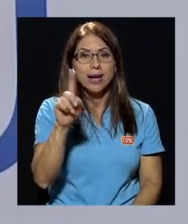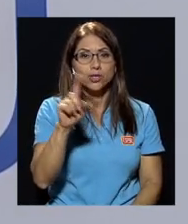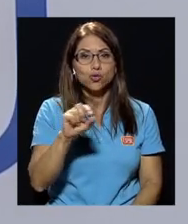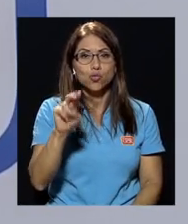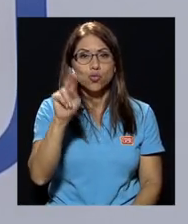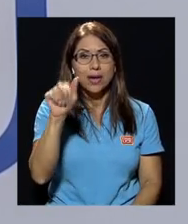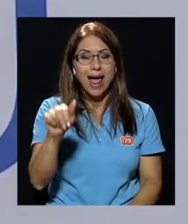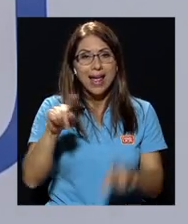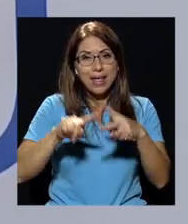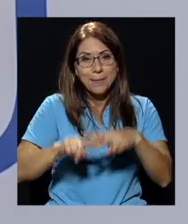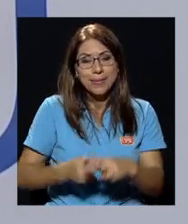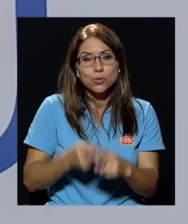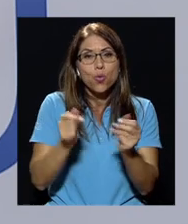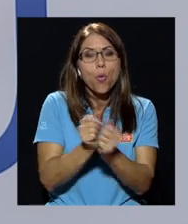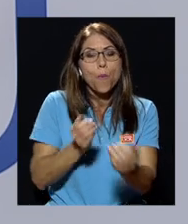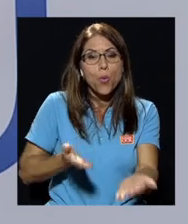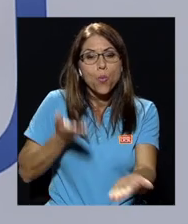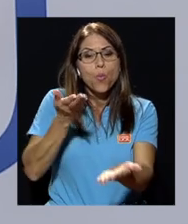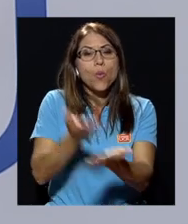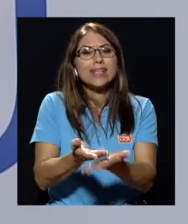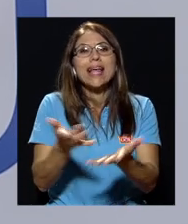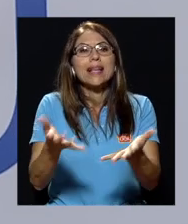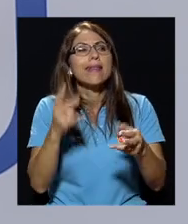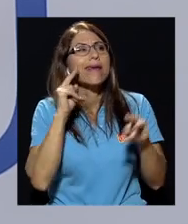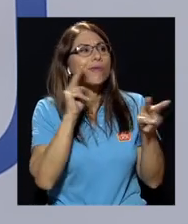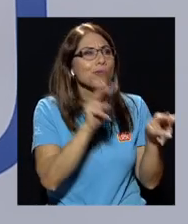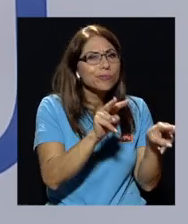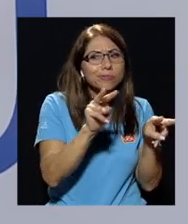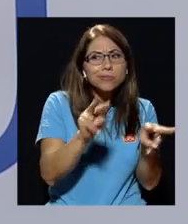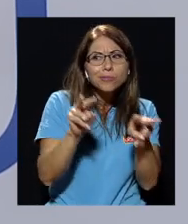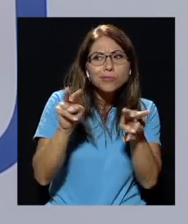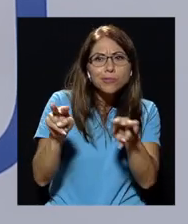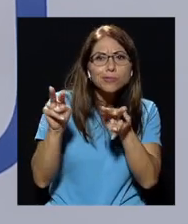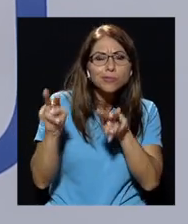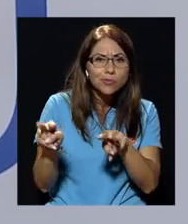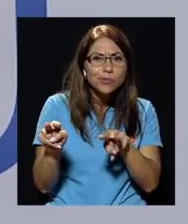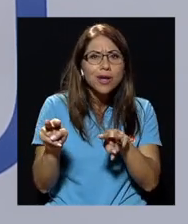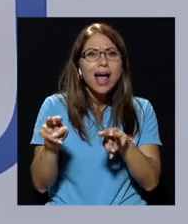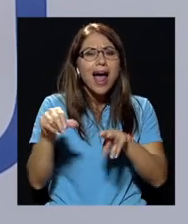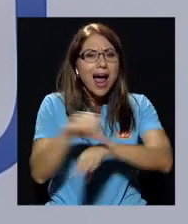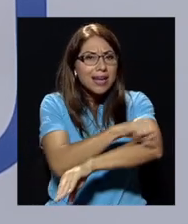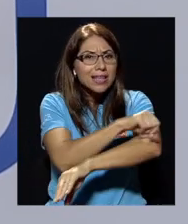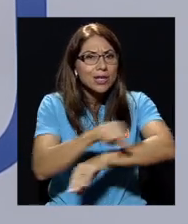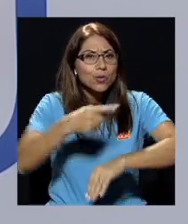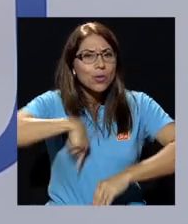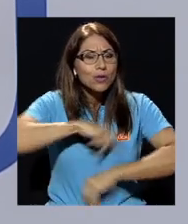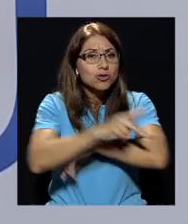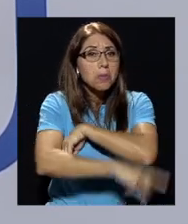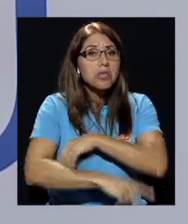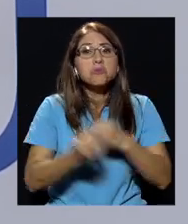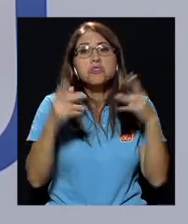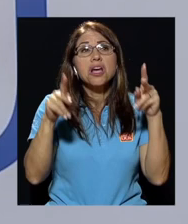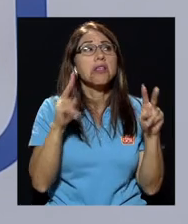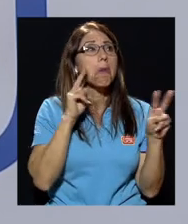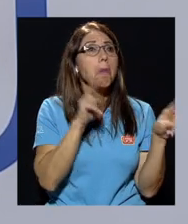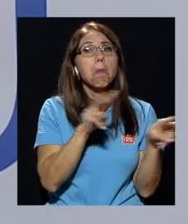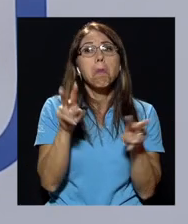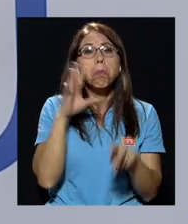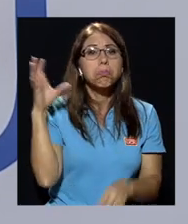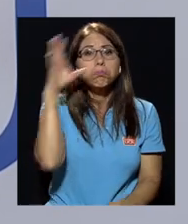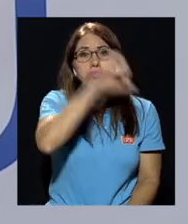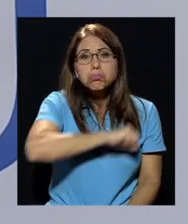lo que era la arquitectura de nuestro país que es invisible. Mucha dice Costa Rica no tiene